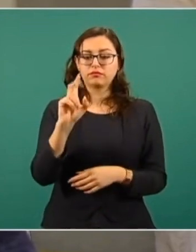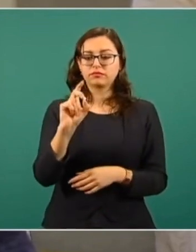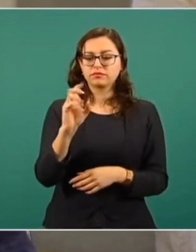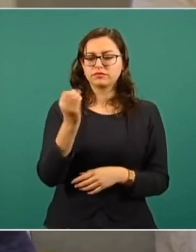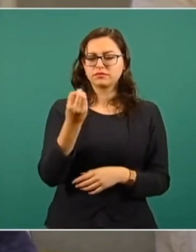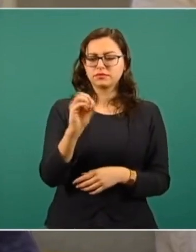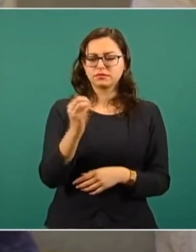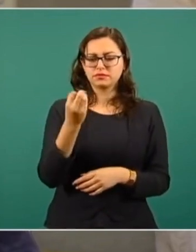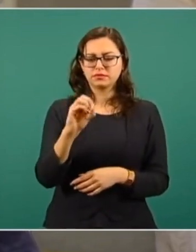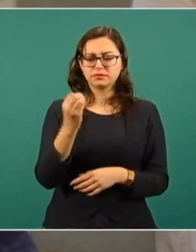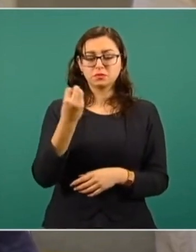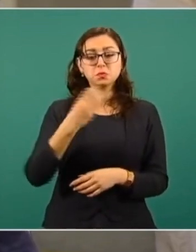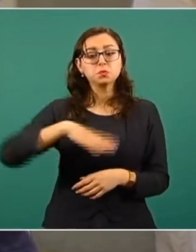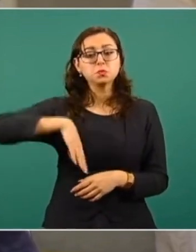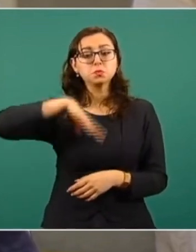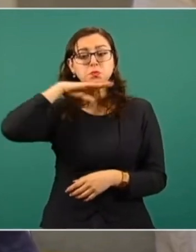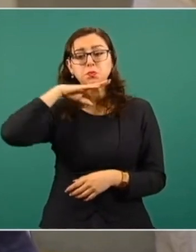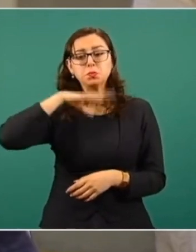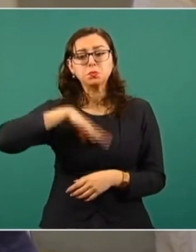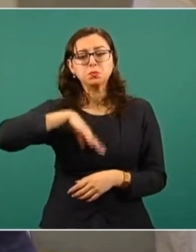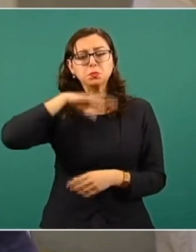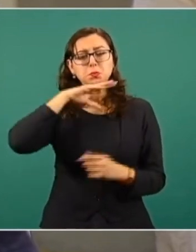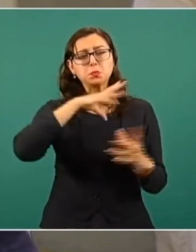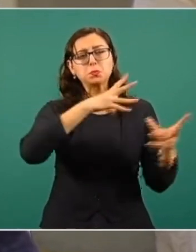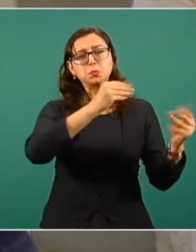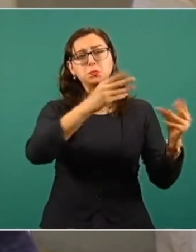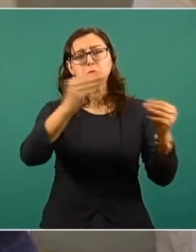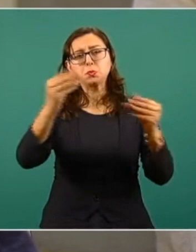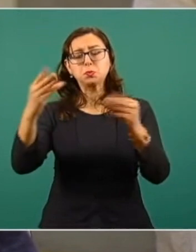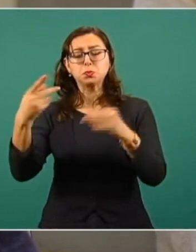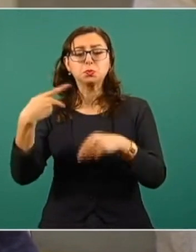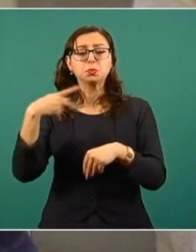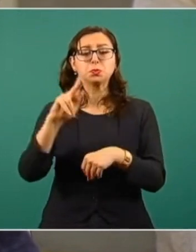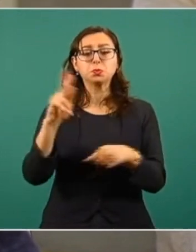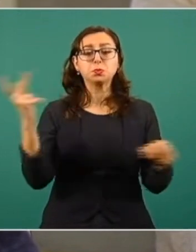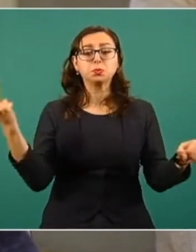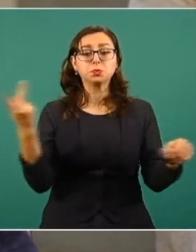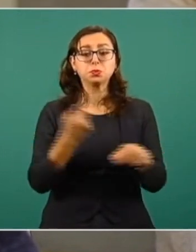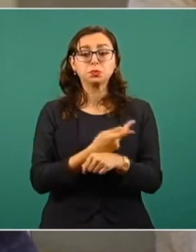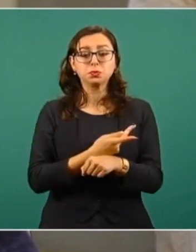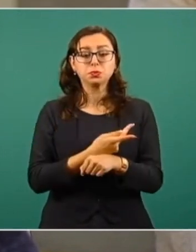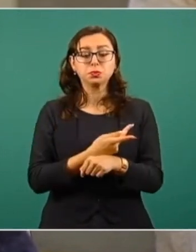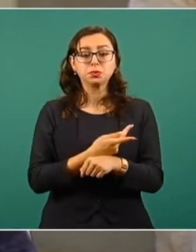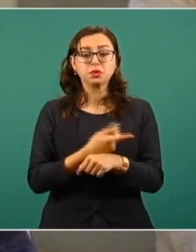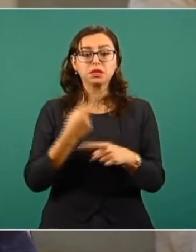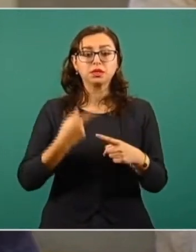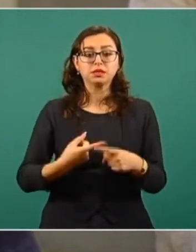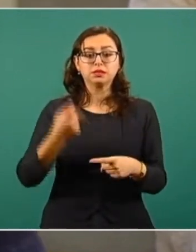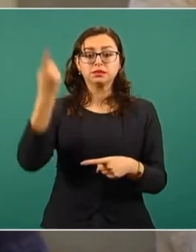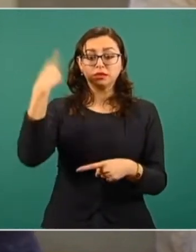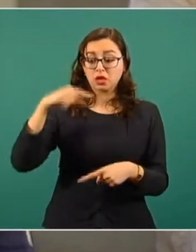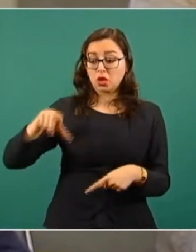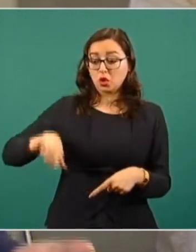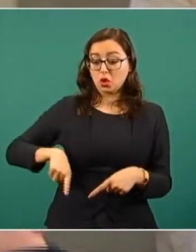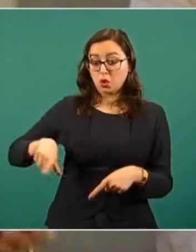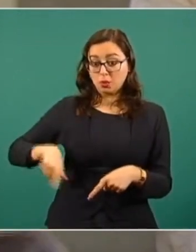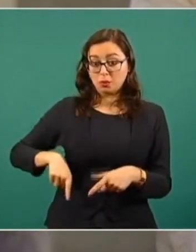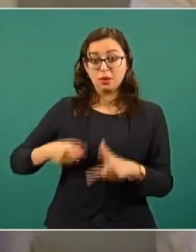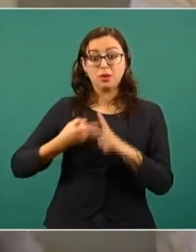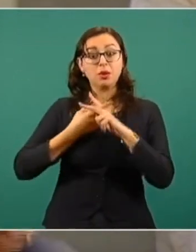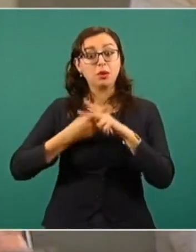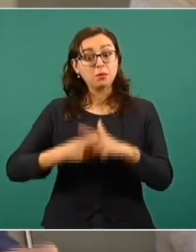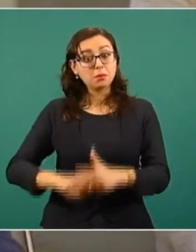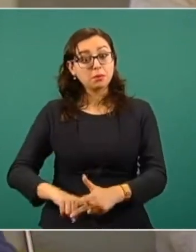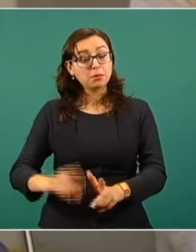pasó inadvertido. Sin embargo, en el War Room del gobierno no. Ese día se echó a andar el andamiento de las